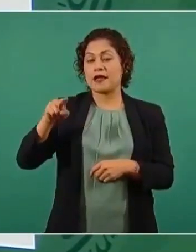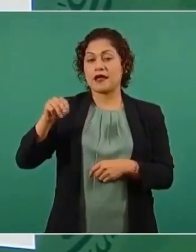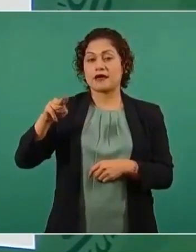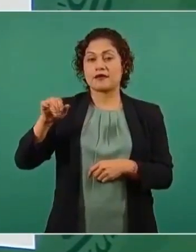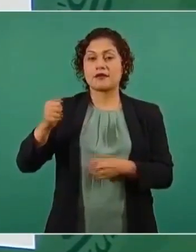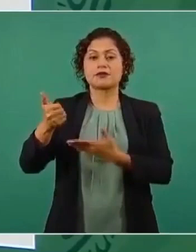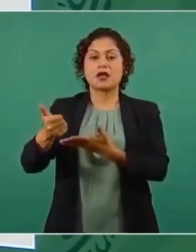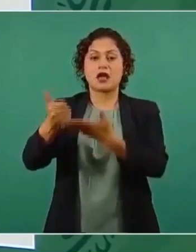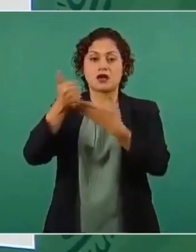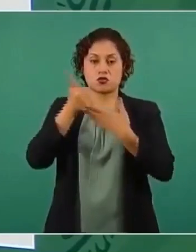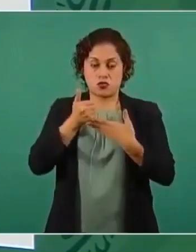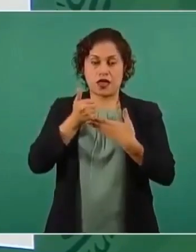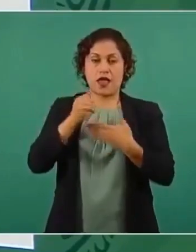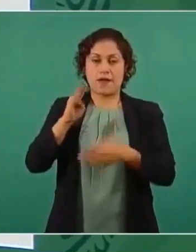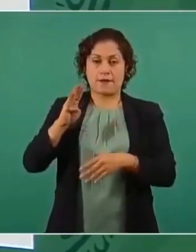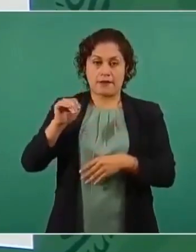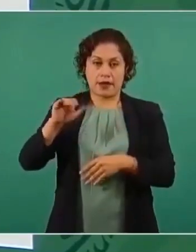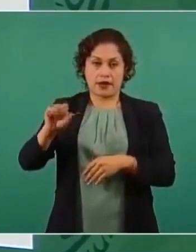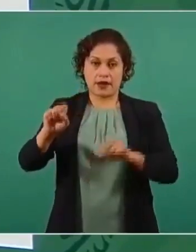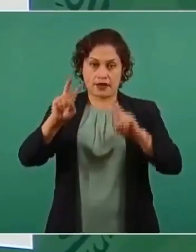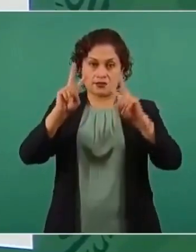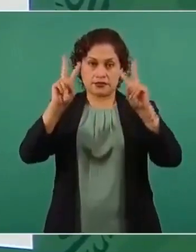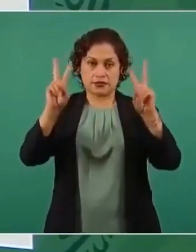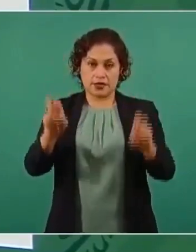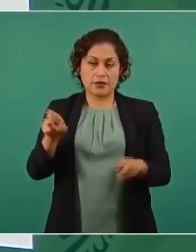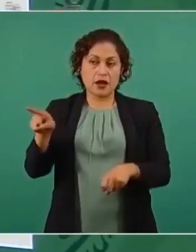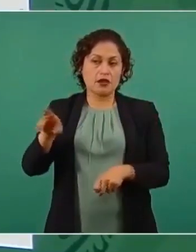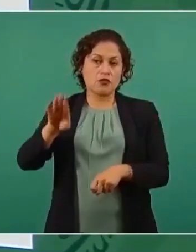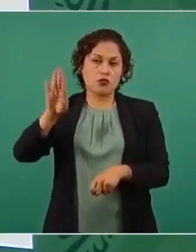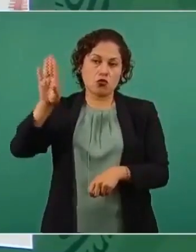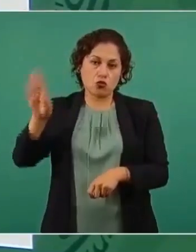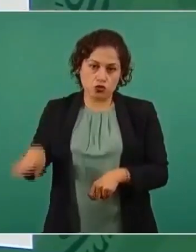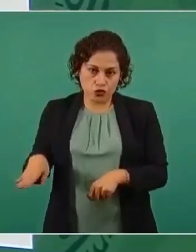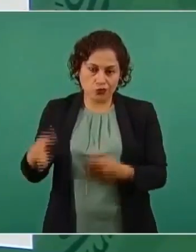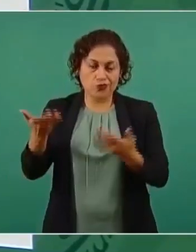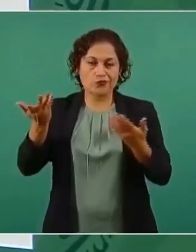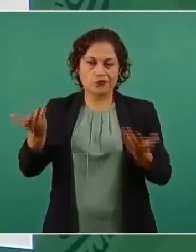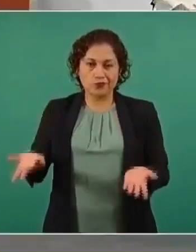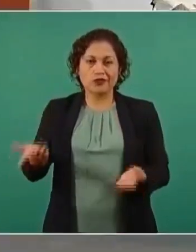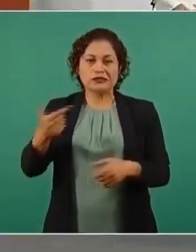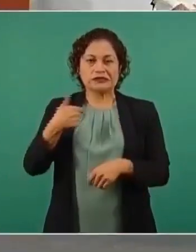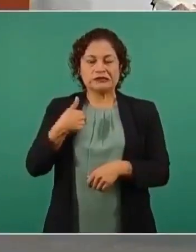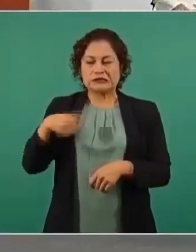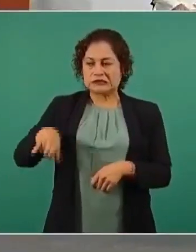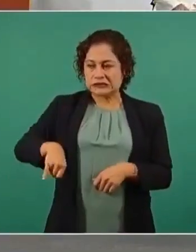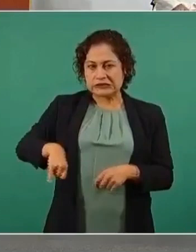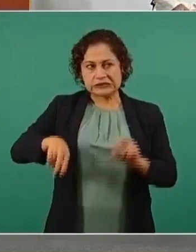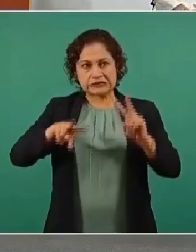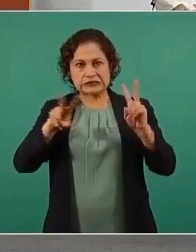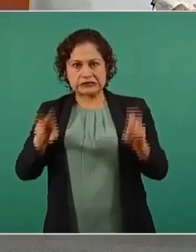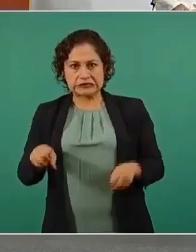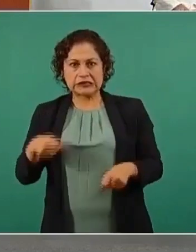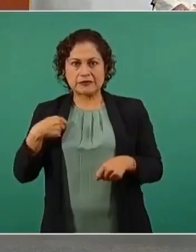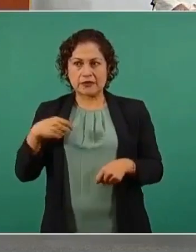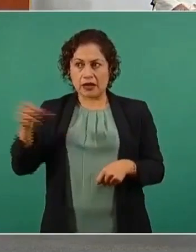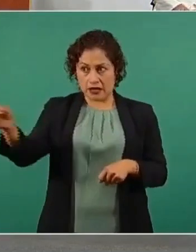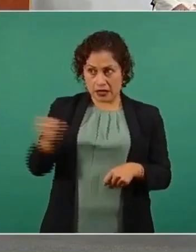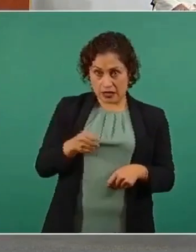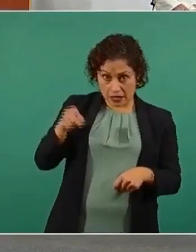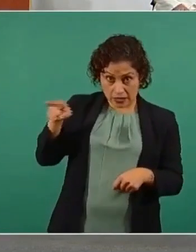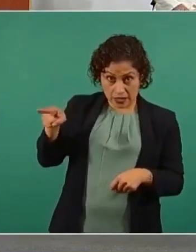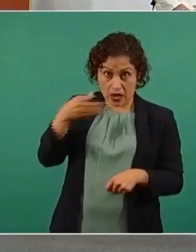Y como a mí me importa mucho el programa de becas, no puede ir cualquiera. Voy a meter a Cuadri ahí.